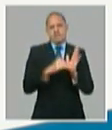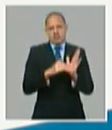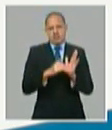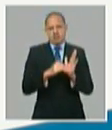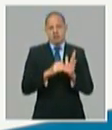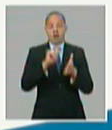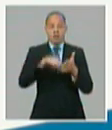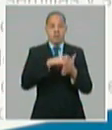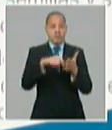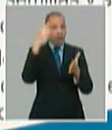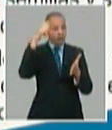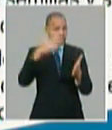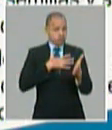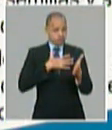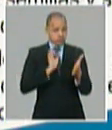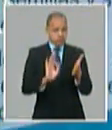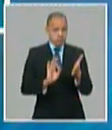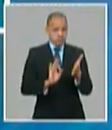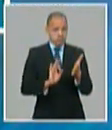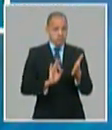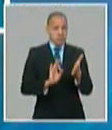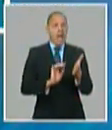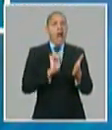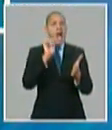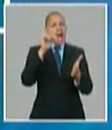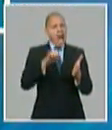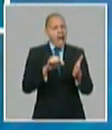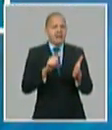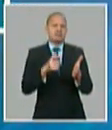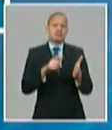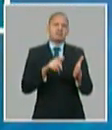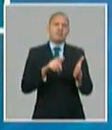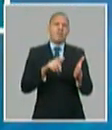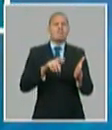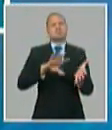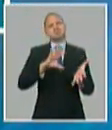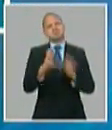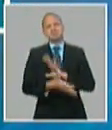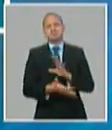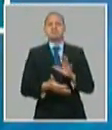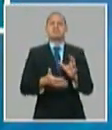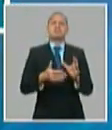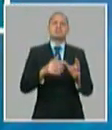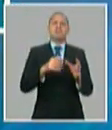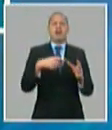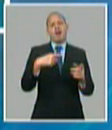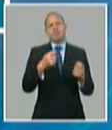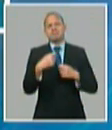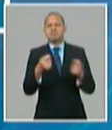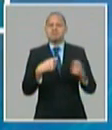y en medio de estas difíciles circunstancias en que se desempeña la economía del país